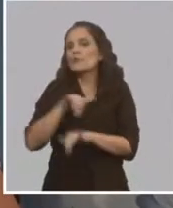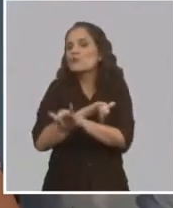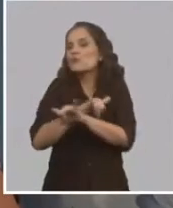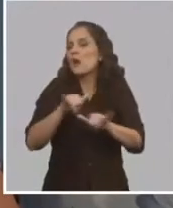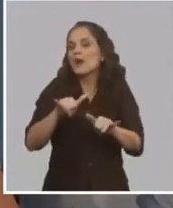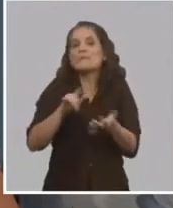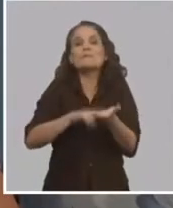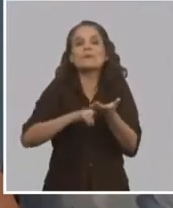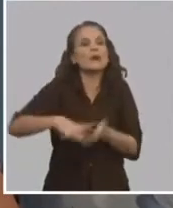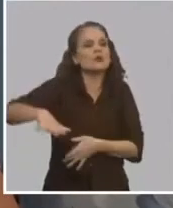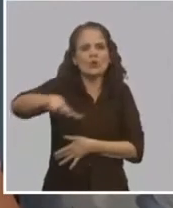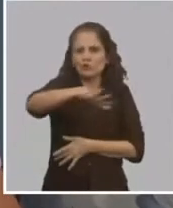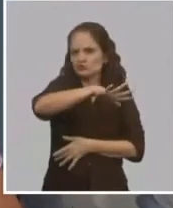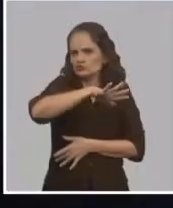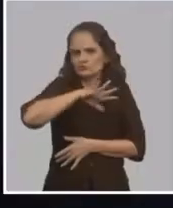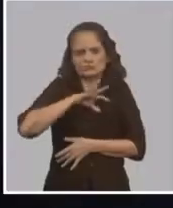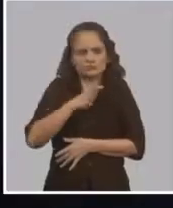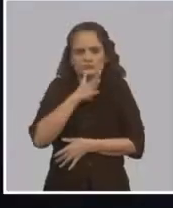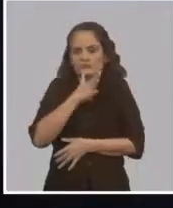de todos nosotros también.